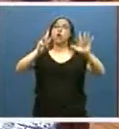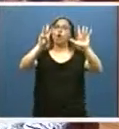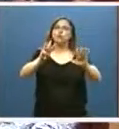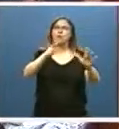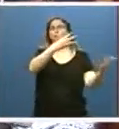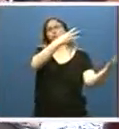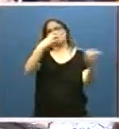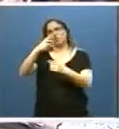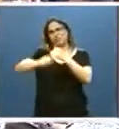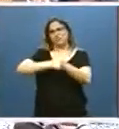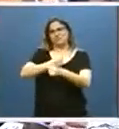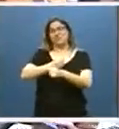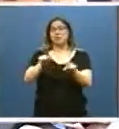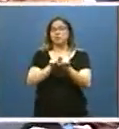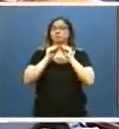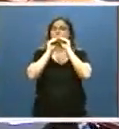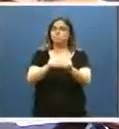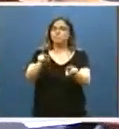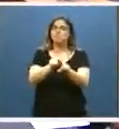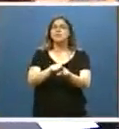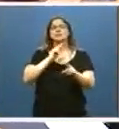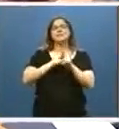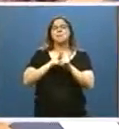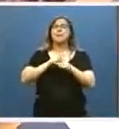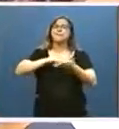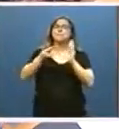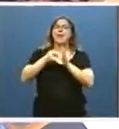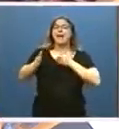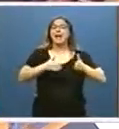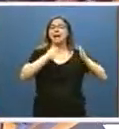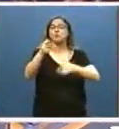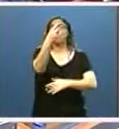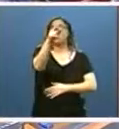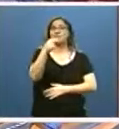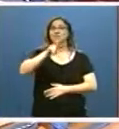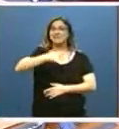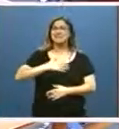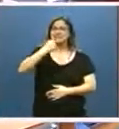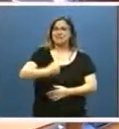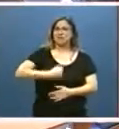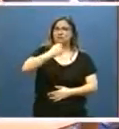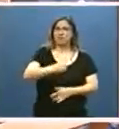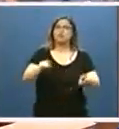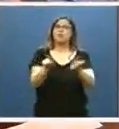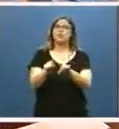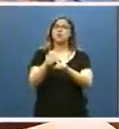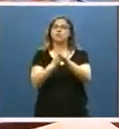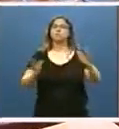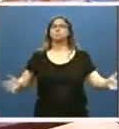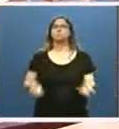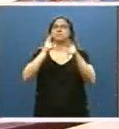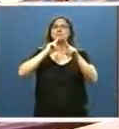y también en la redacción del Plan Camino 2020, próximo año jacobeo. Y vamos a impulsar el programa